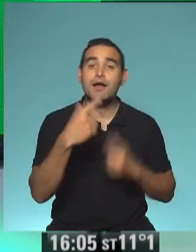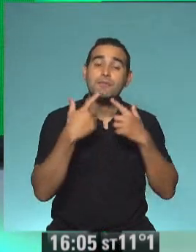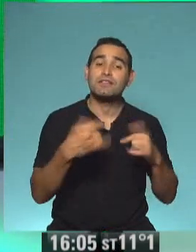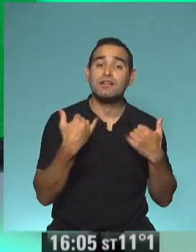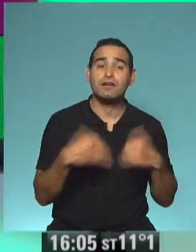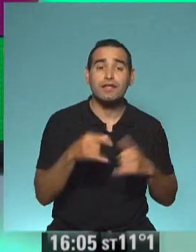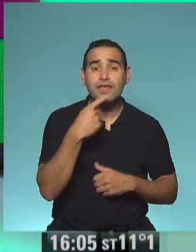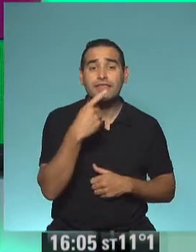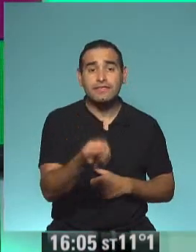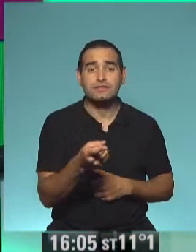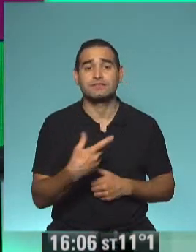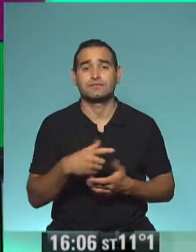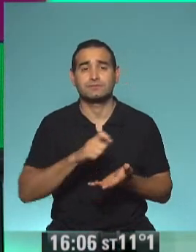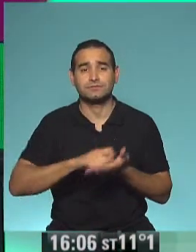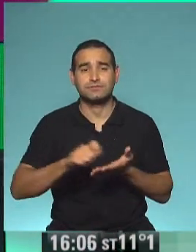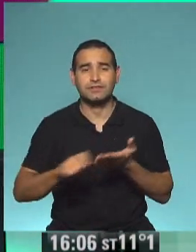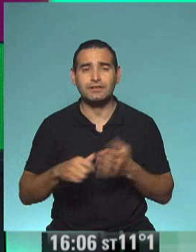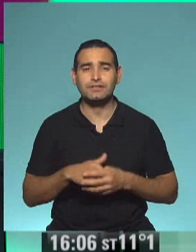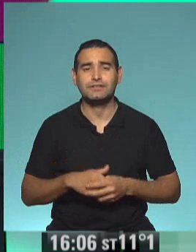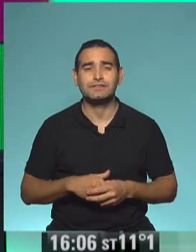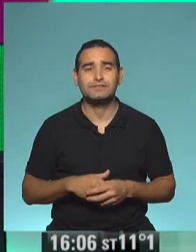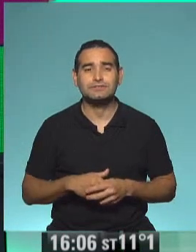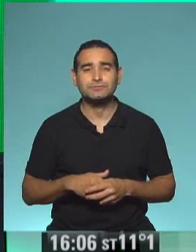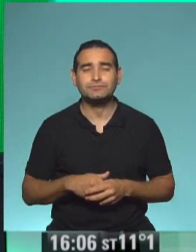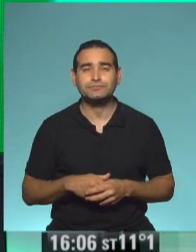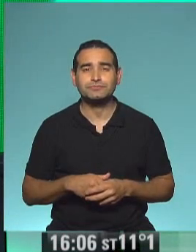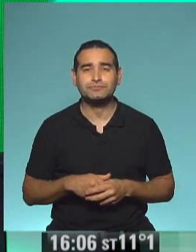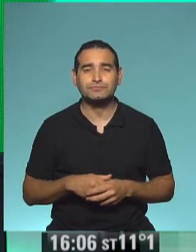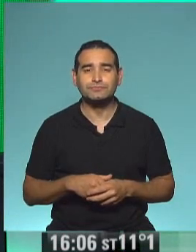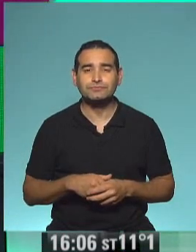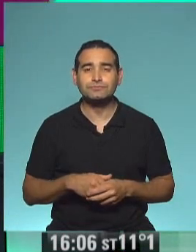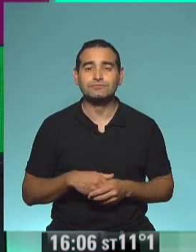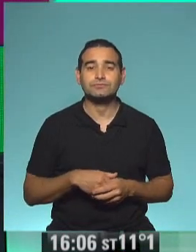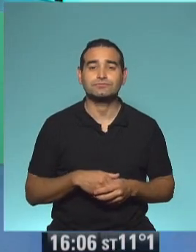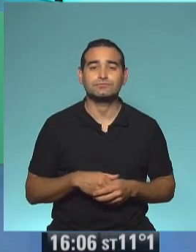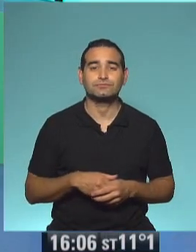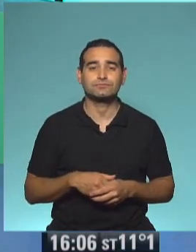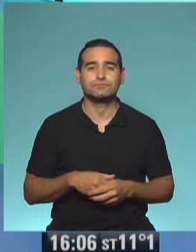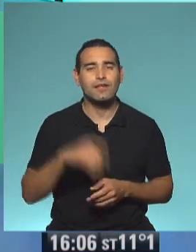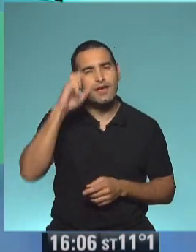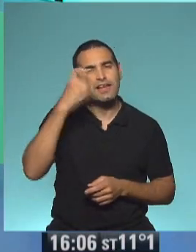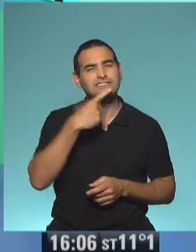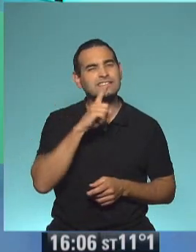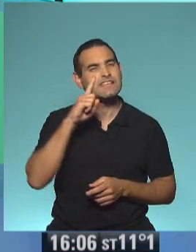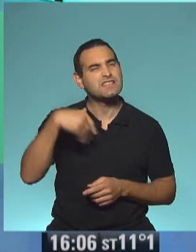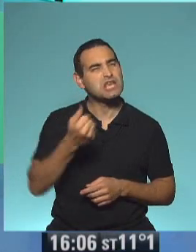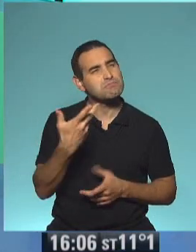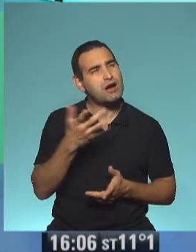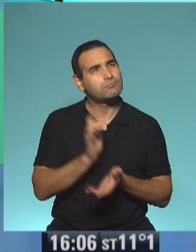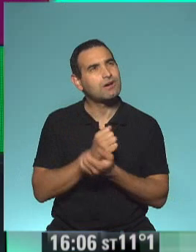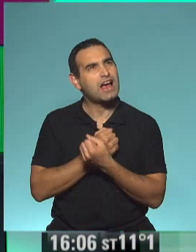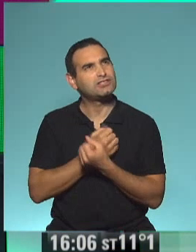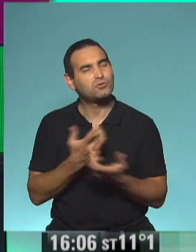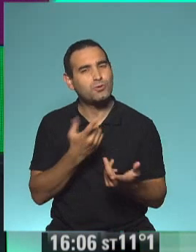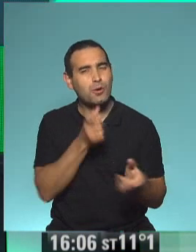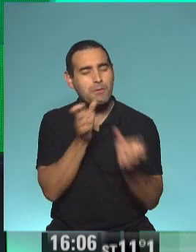escribir una carta a la matemática. No, no, no. O con tener mucha estima, por ejemplo. ¿Que la queremos mucho la matemática, es eso?